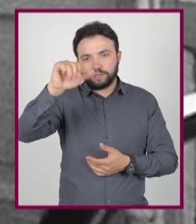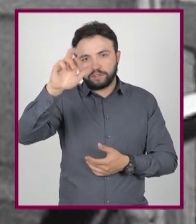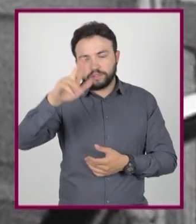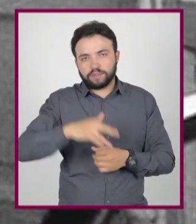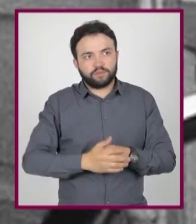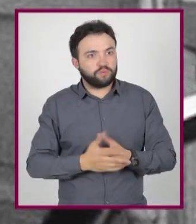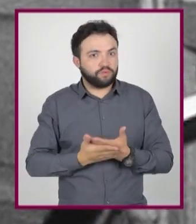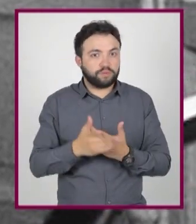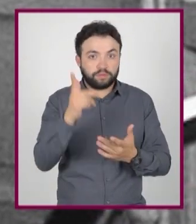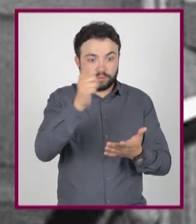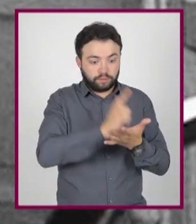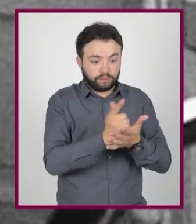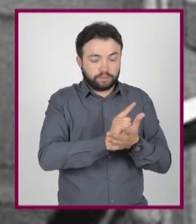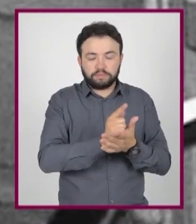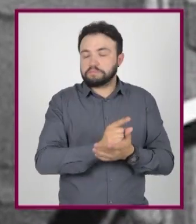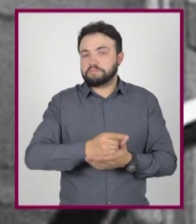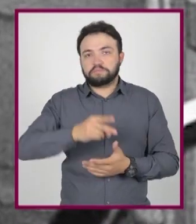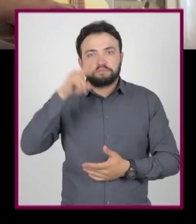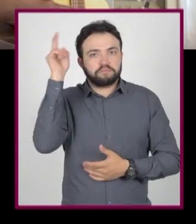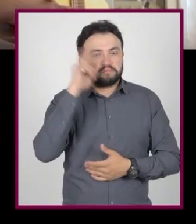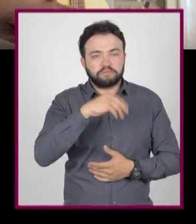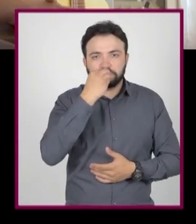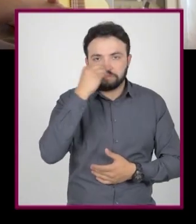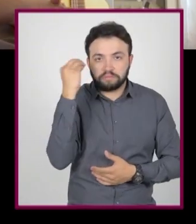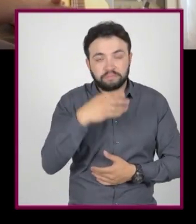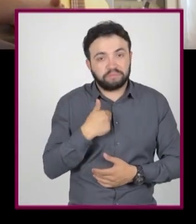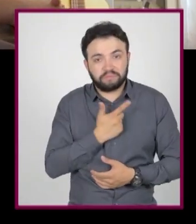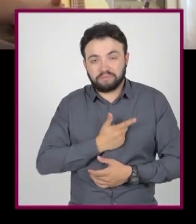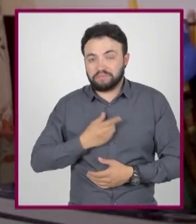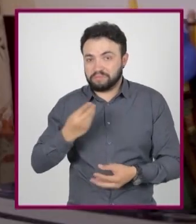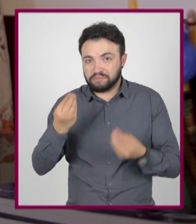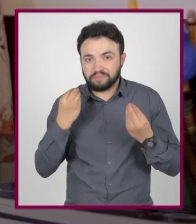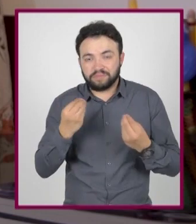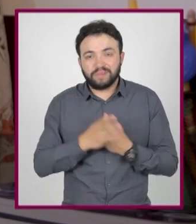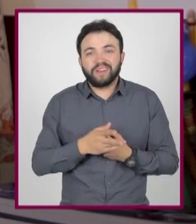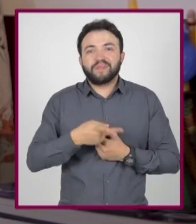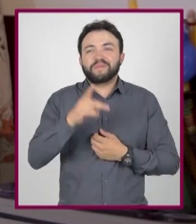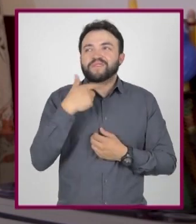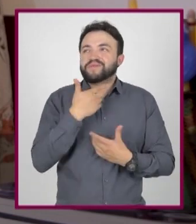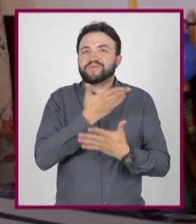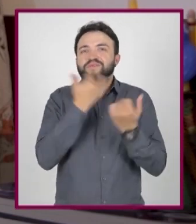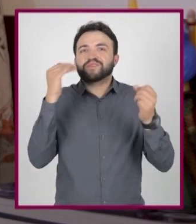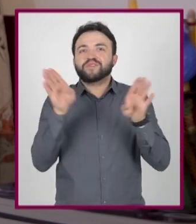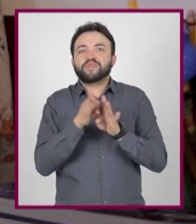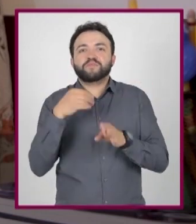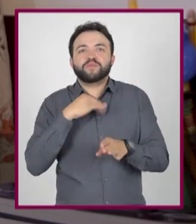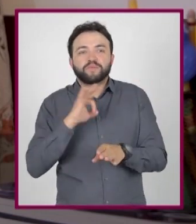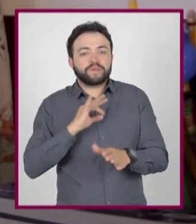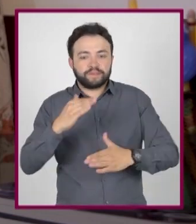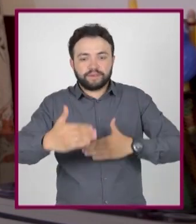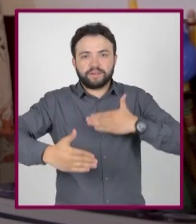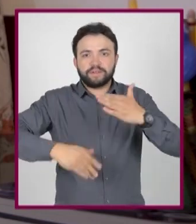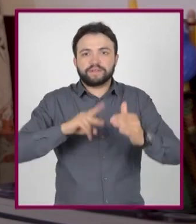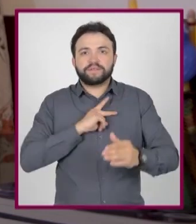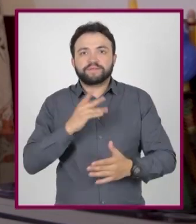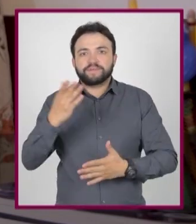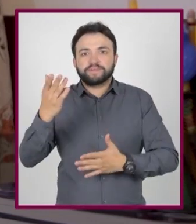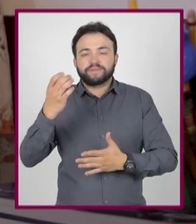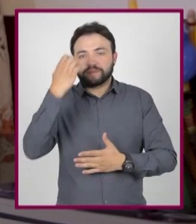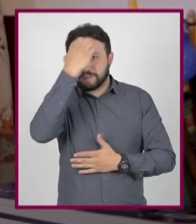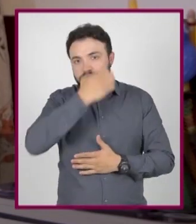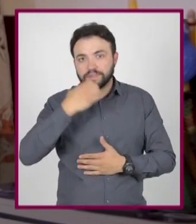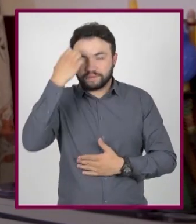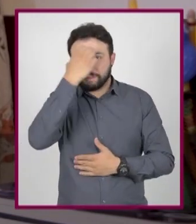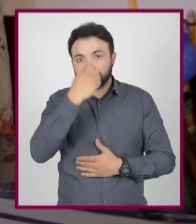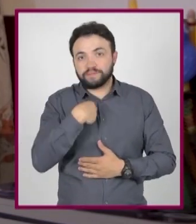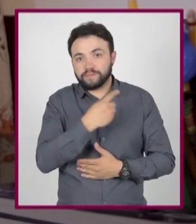latinoamericanos. Sí, de verdad me gustó. Me gustó mucho, pero ahora no sé cómo podría seguir avanzando en mi examen. Me